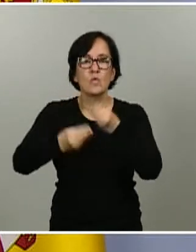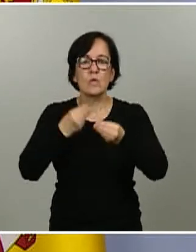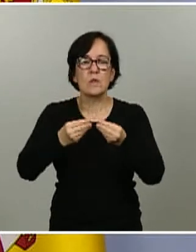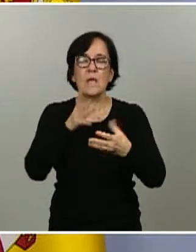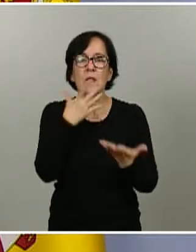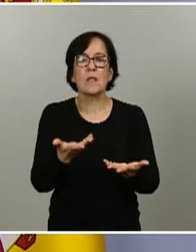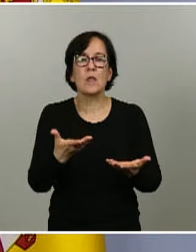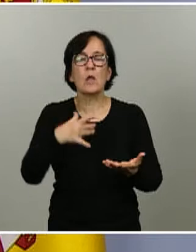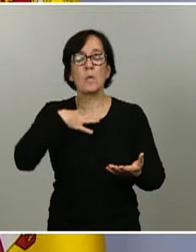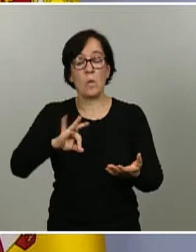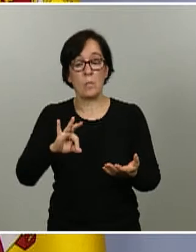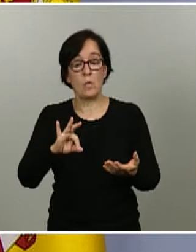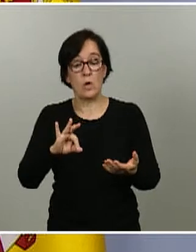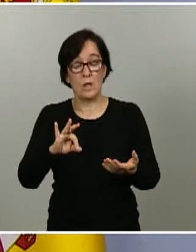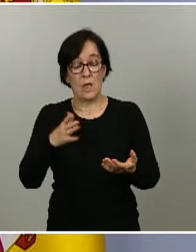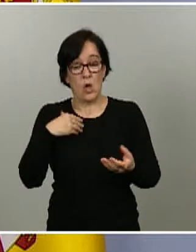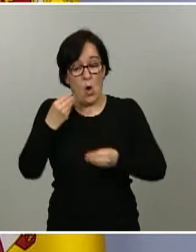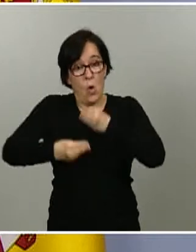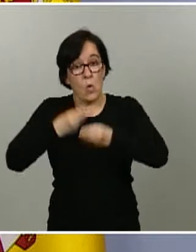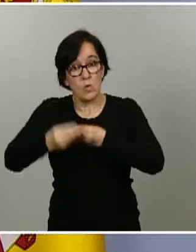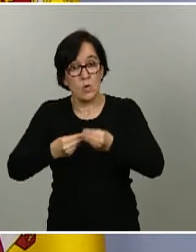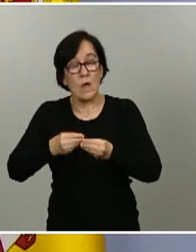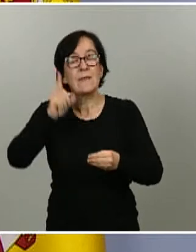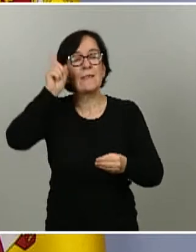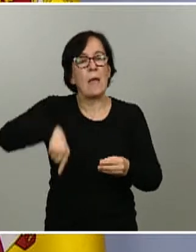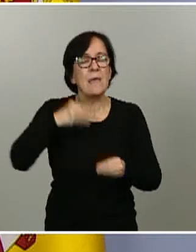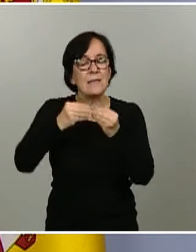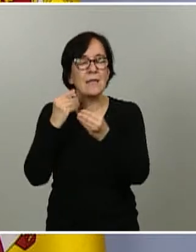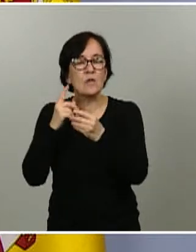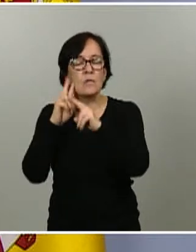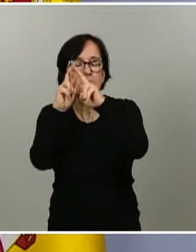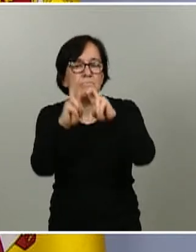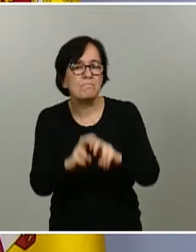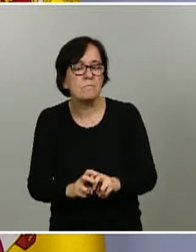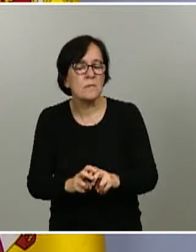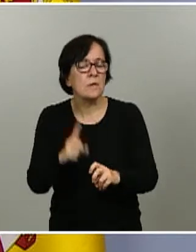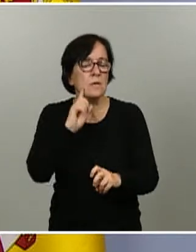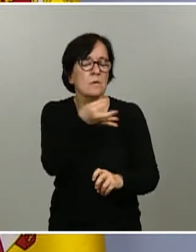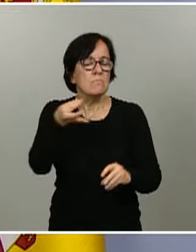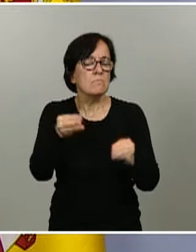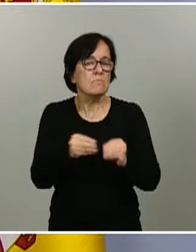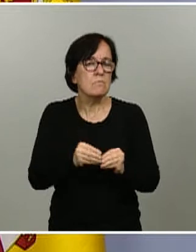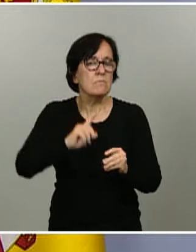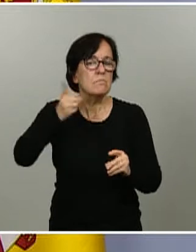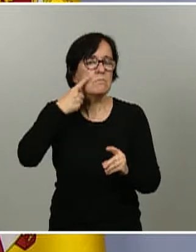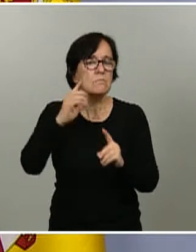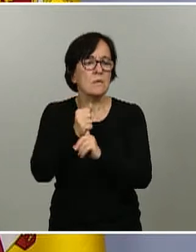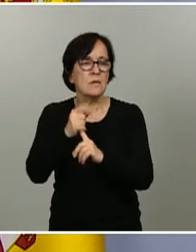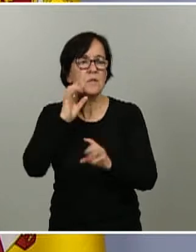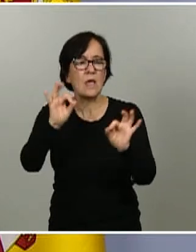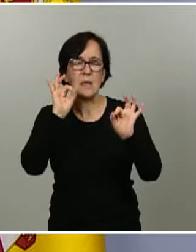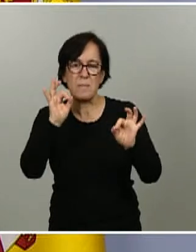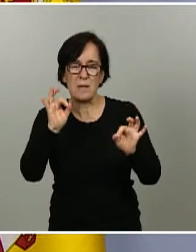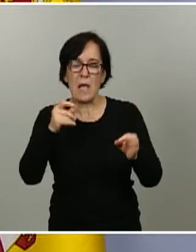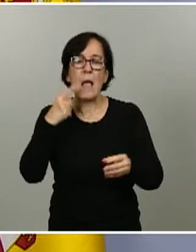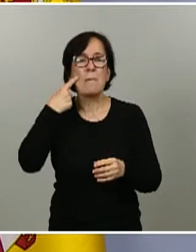previo a su utilización, también se han hecho estudios de fiabilidad diagnóstica específicamente dirigidos para ver qué